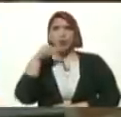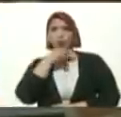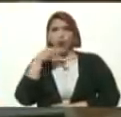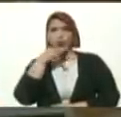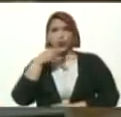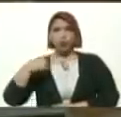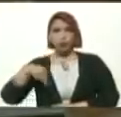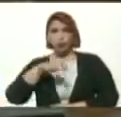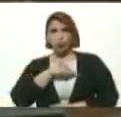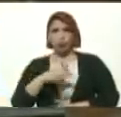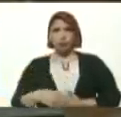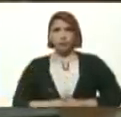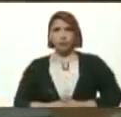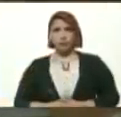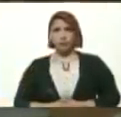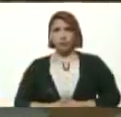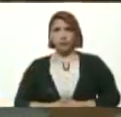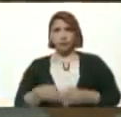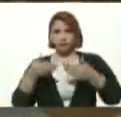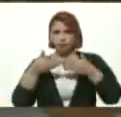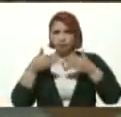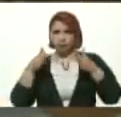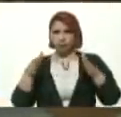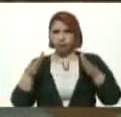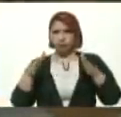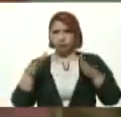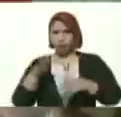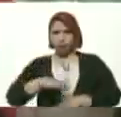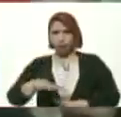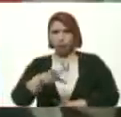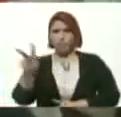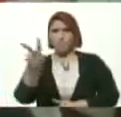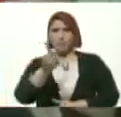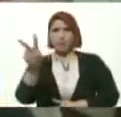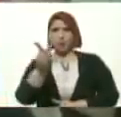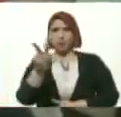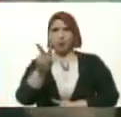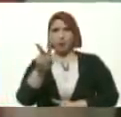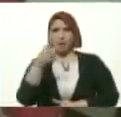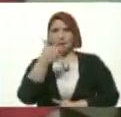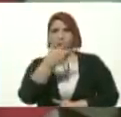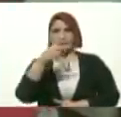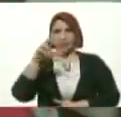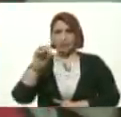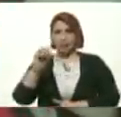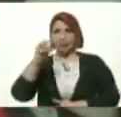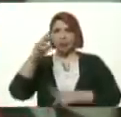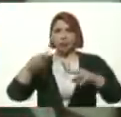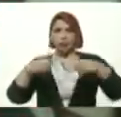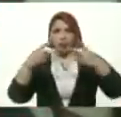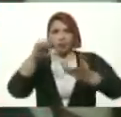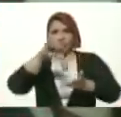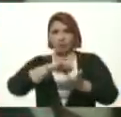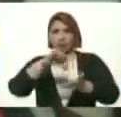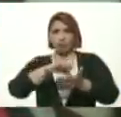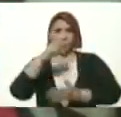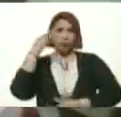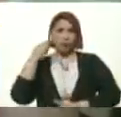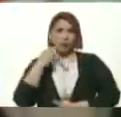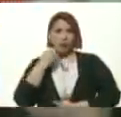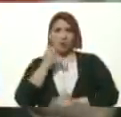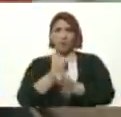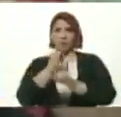Nosotros Estaremos Inaugurando En todo El territorio Nacional 30 nuevos Centros Bolivarianos De informática Y